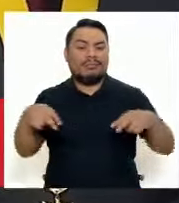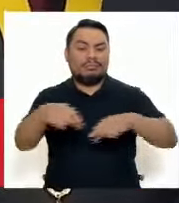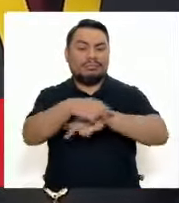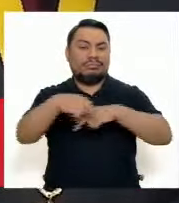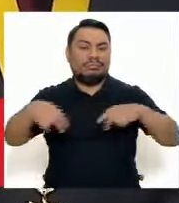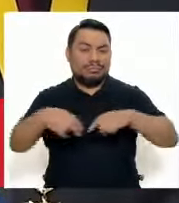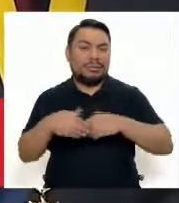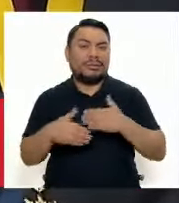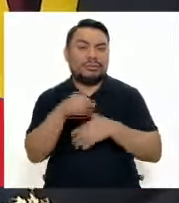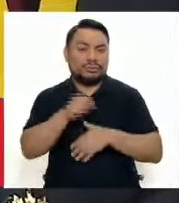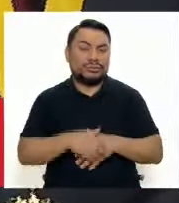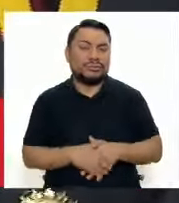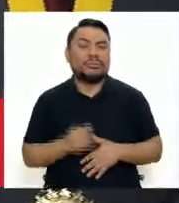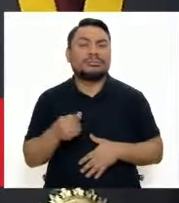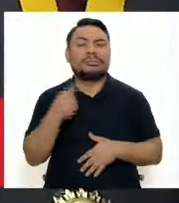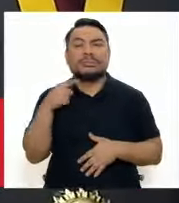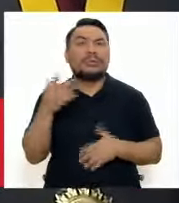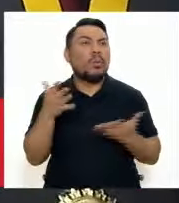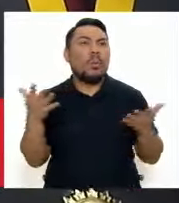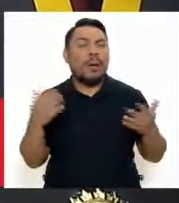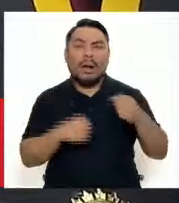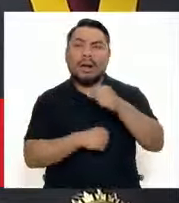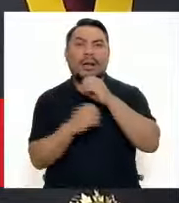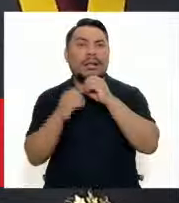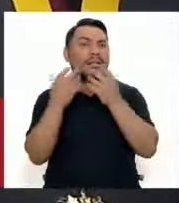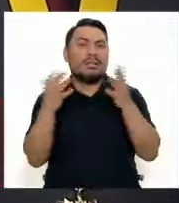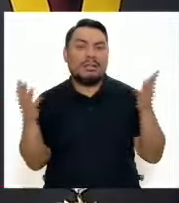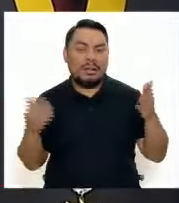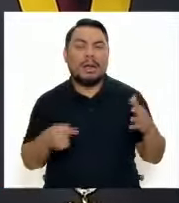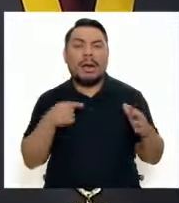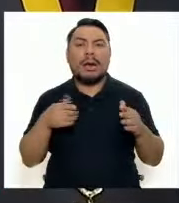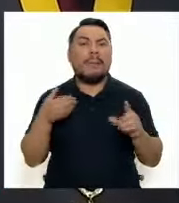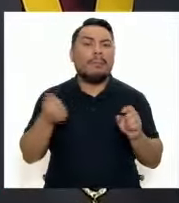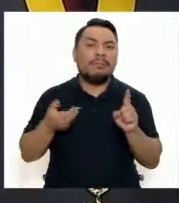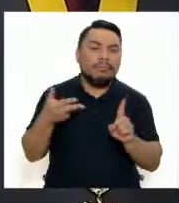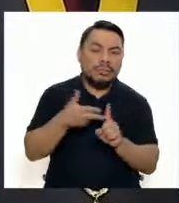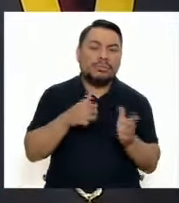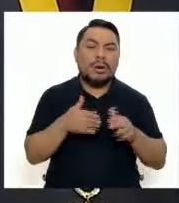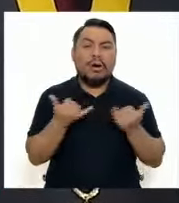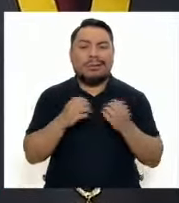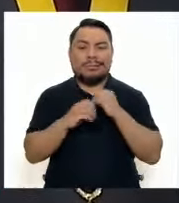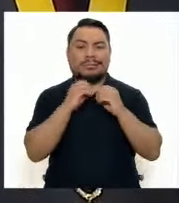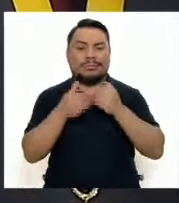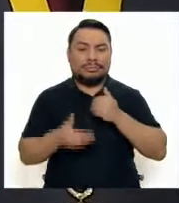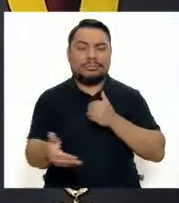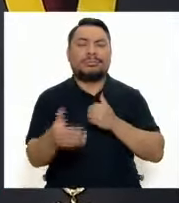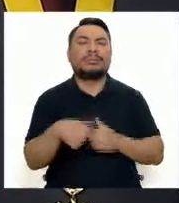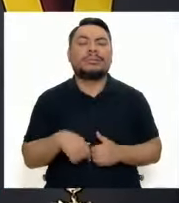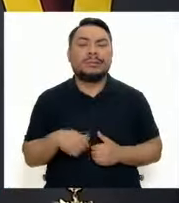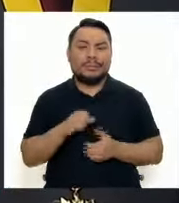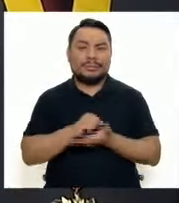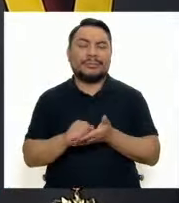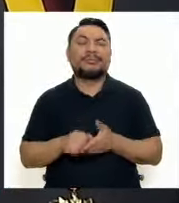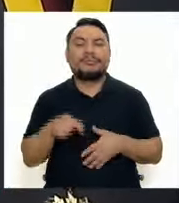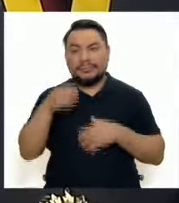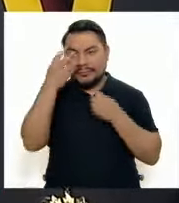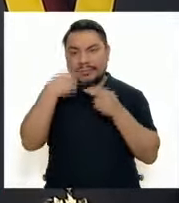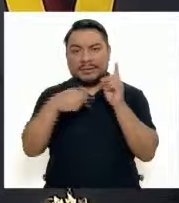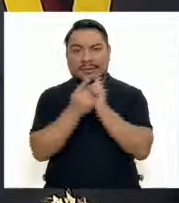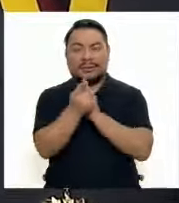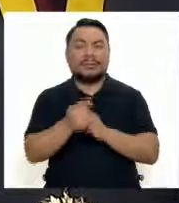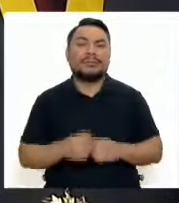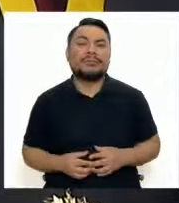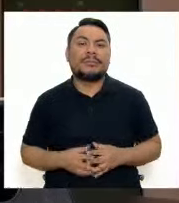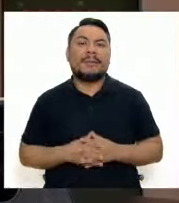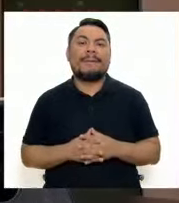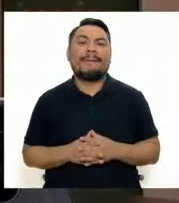carretera Panamericana del Sur, justamente por no tener estas obras que ya finalmente van a ser una realidad en los próximos meses. Con esta información, retornamos a